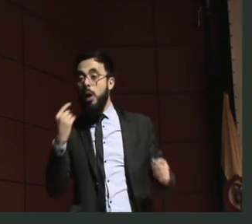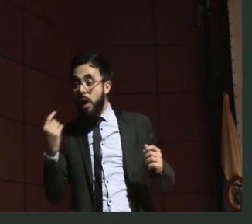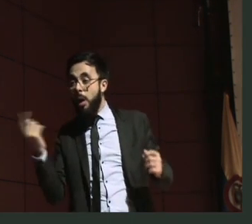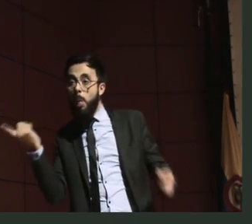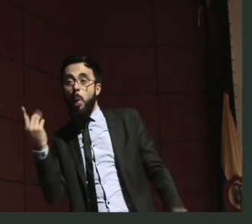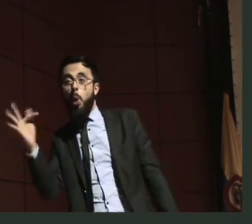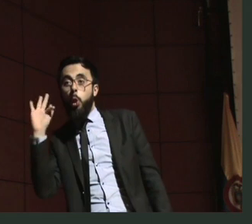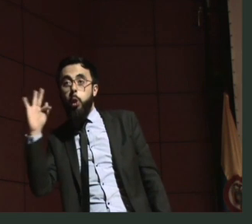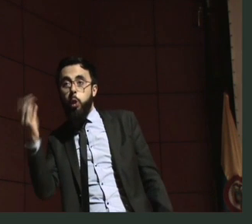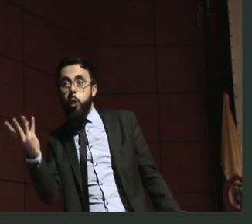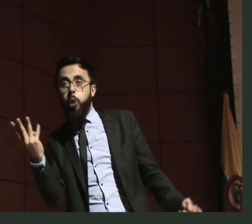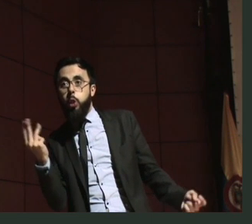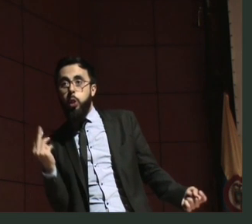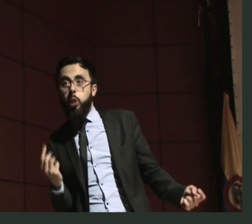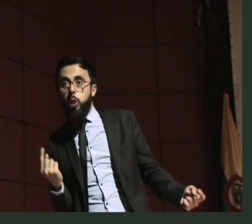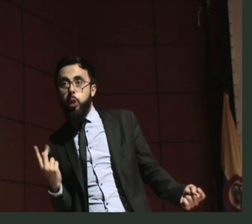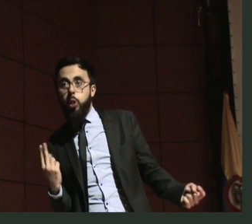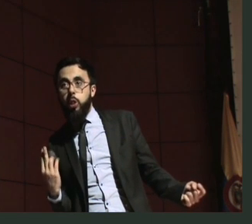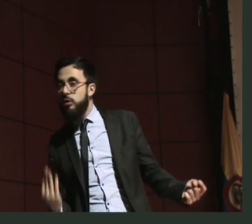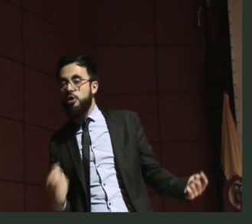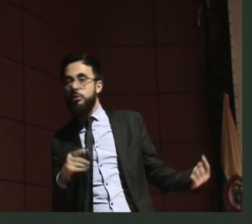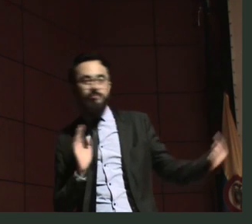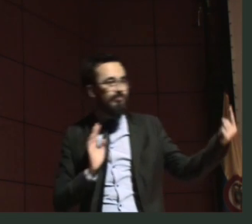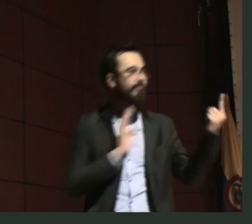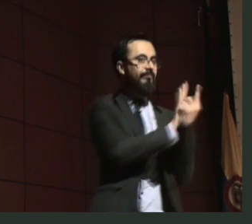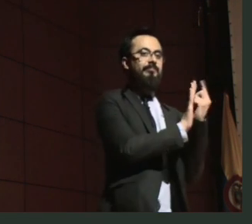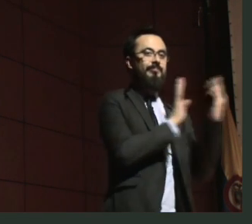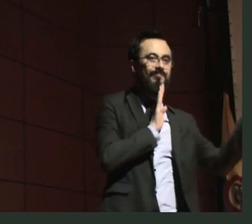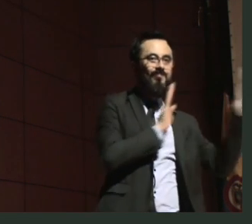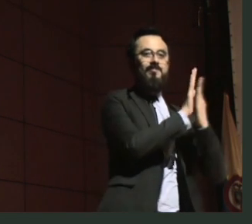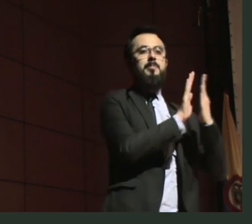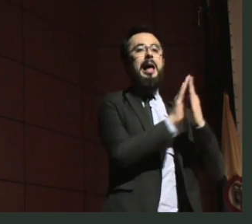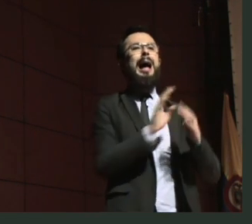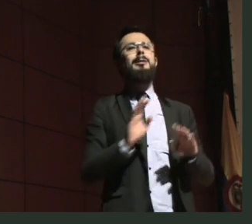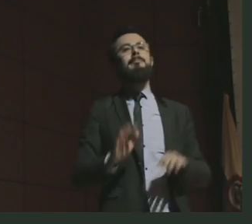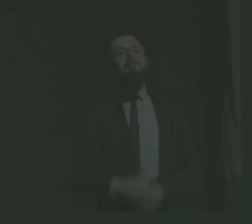pasa? Gracias por ver el video.